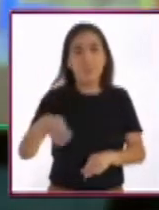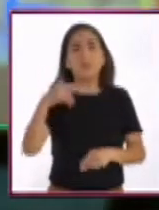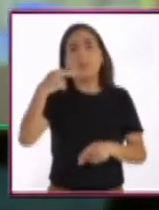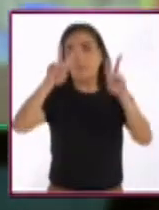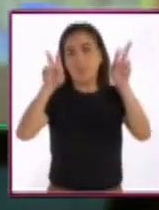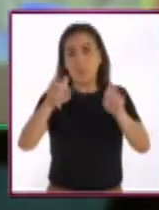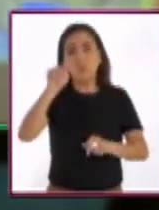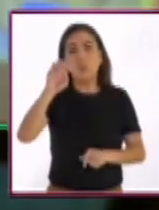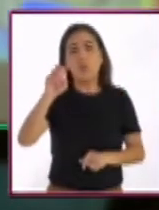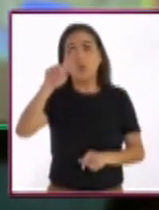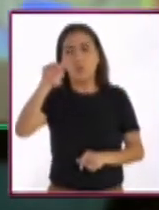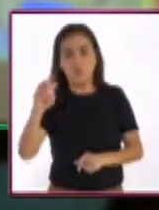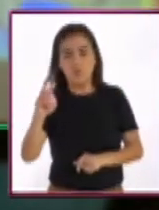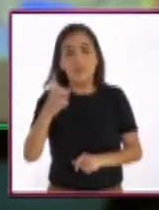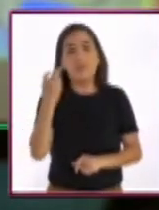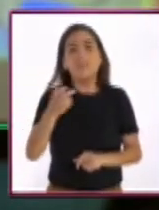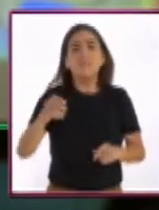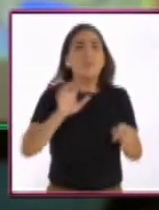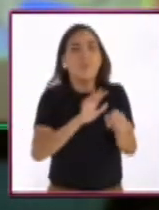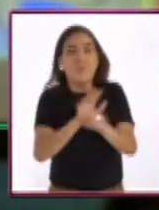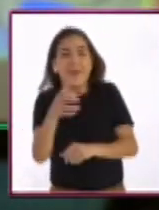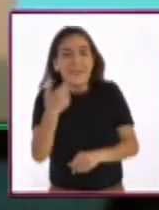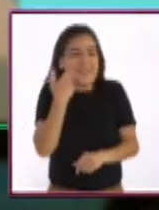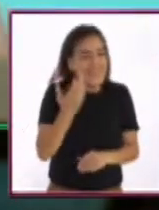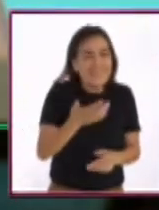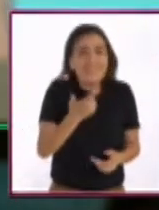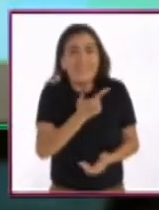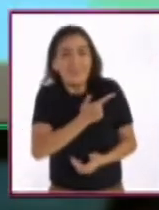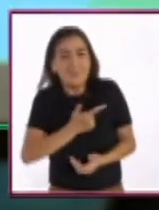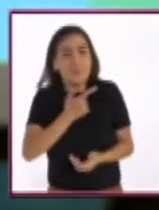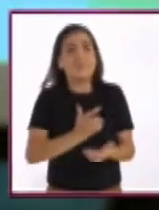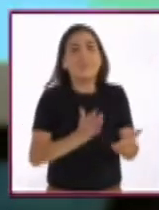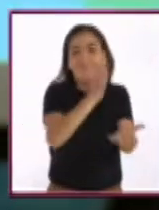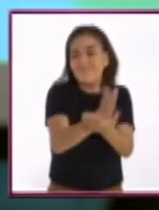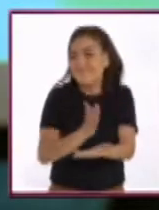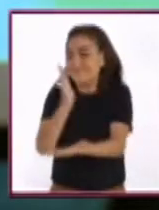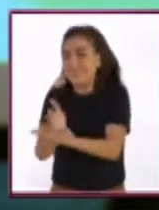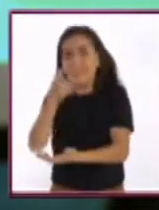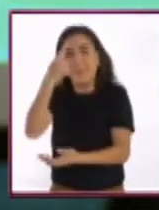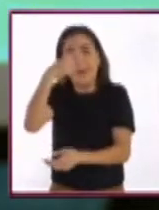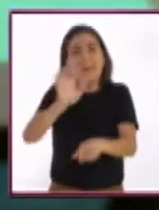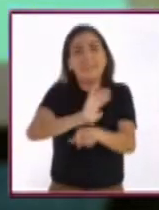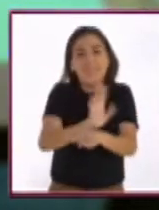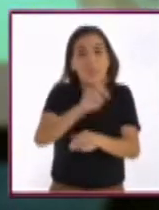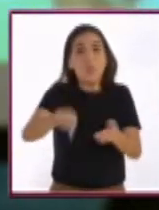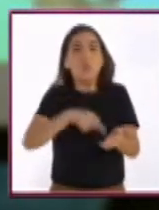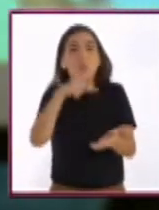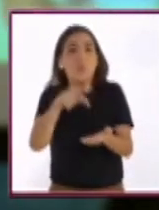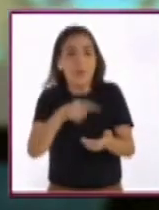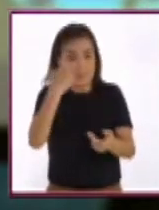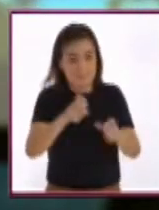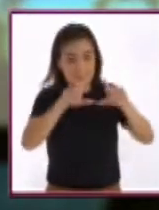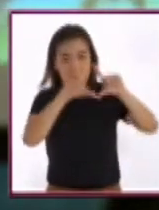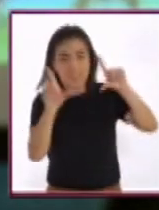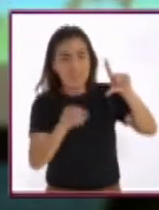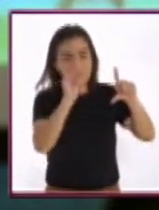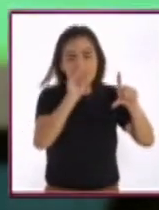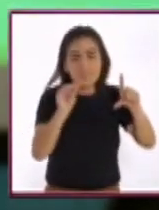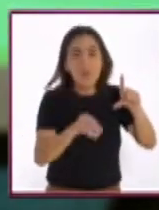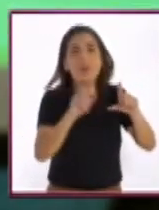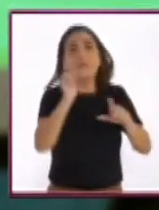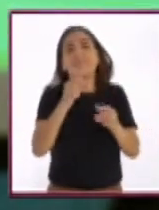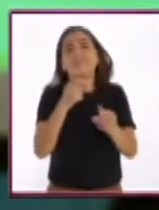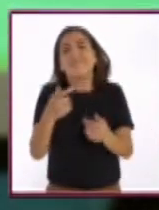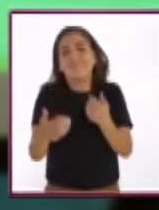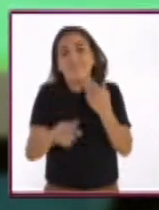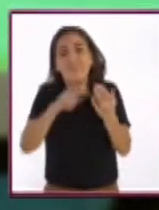Y pues básicamente tenían dos inquietudes, ¿no? Primero, la de llevar cine a diversos lugares de la República, a donde es difícil